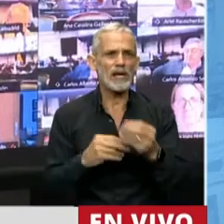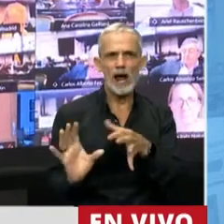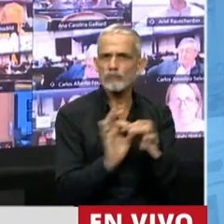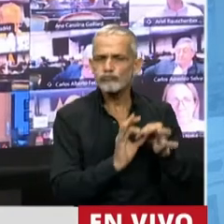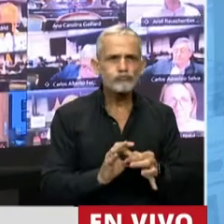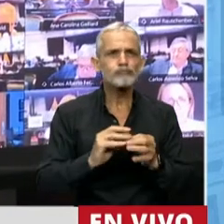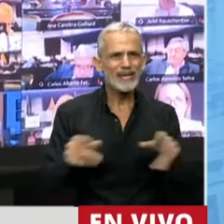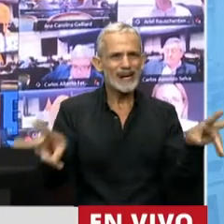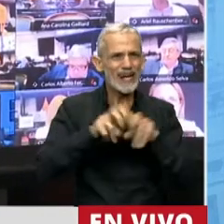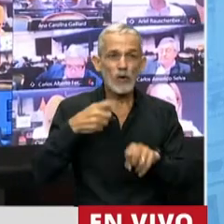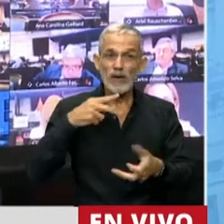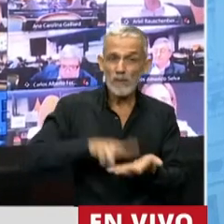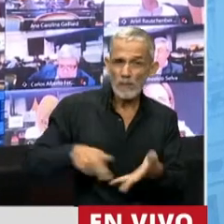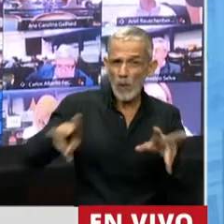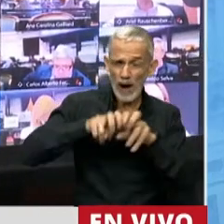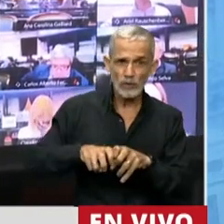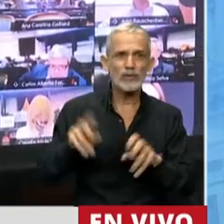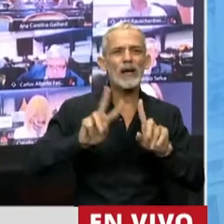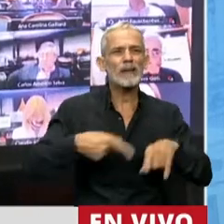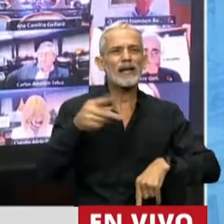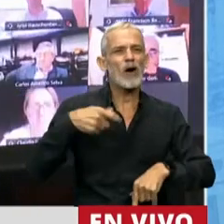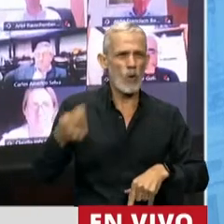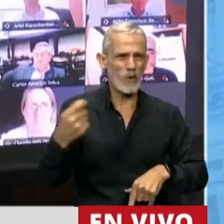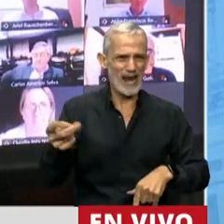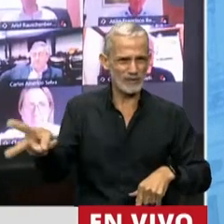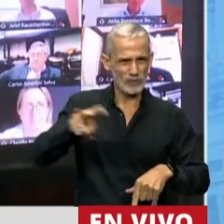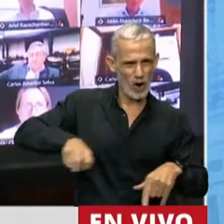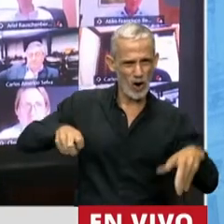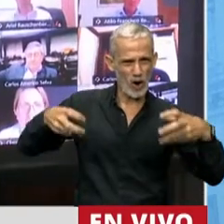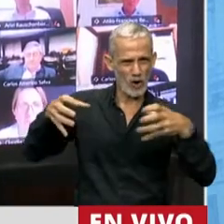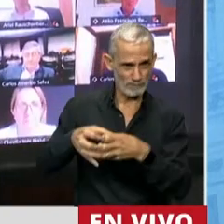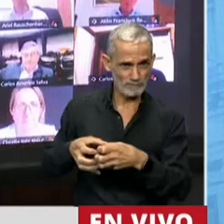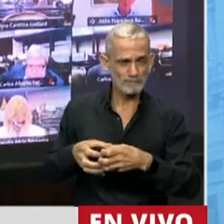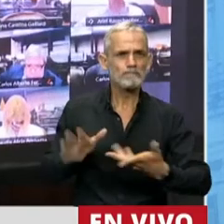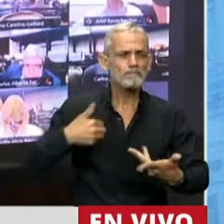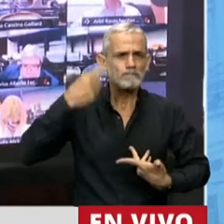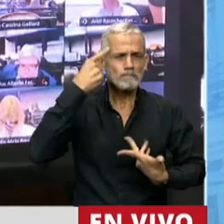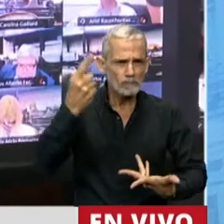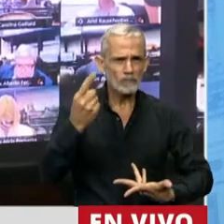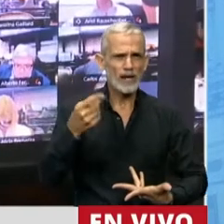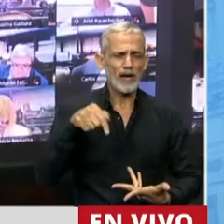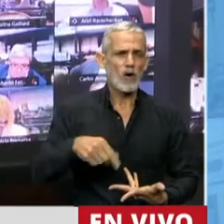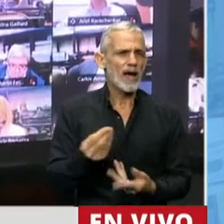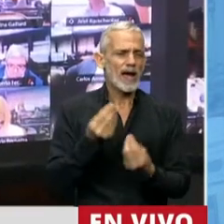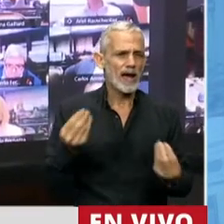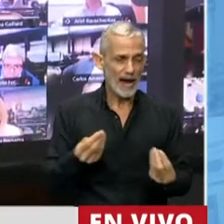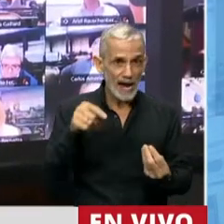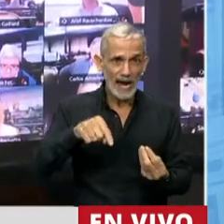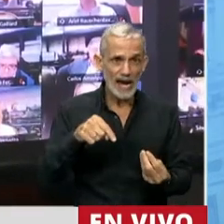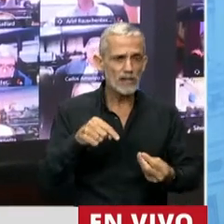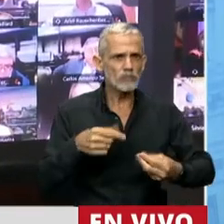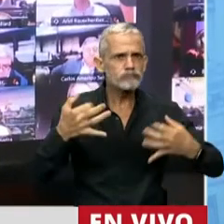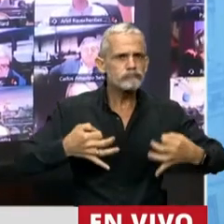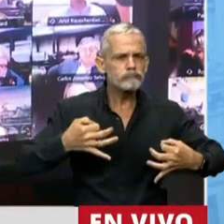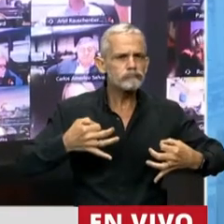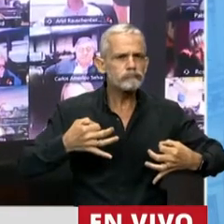recaudación tanto impositiva como previsional. Por eso creo, señor Presidente, que es muy justo